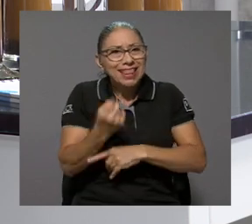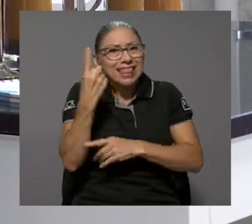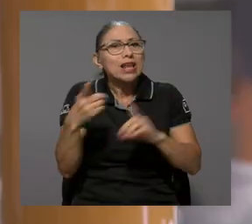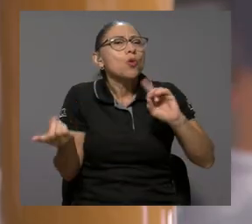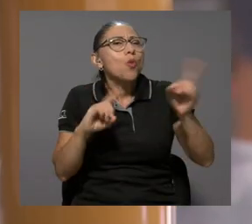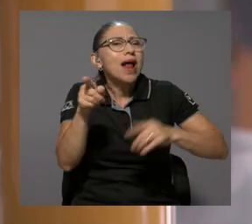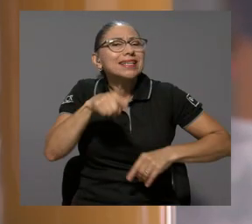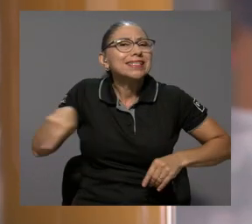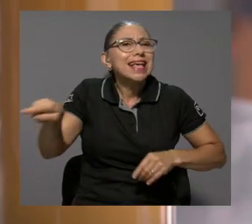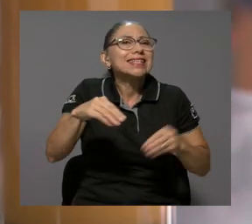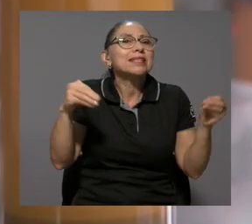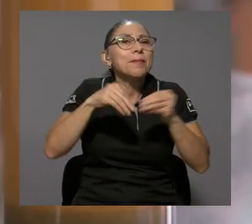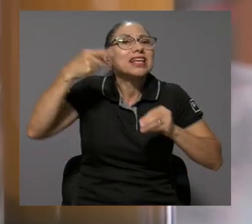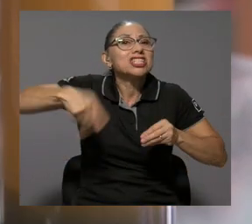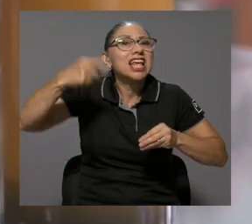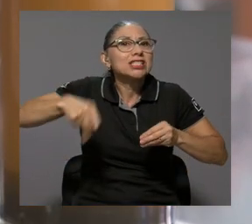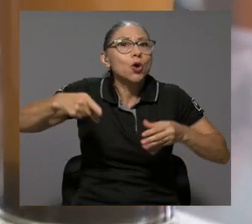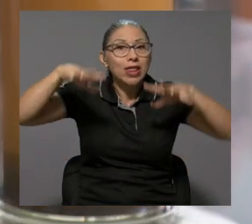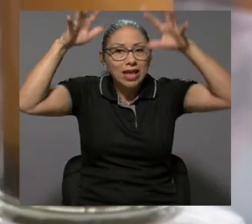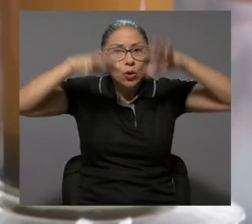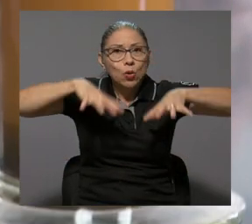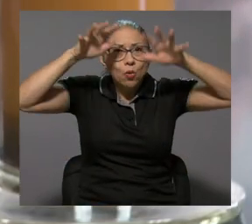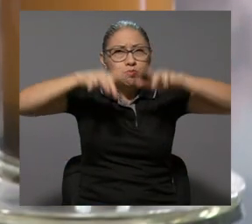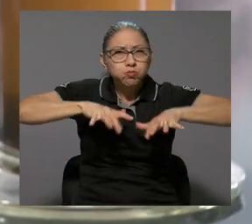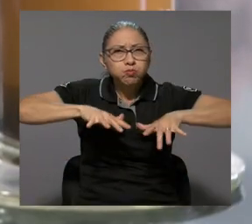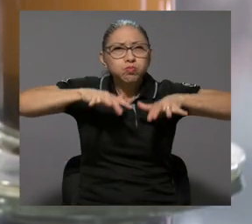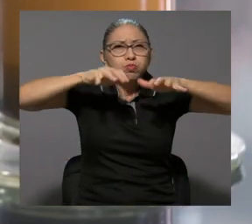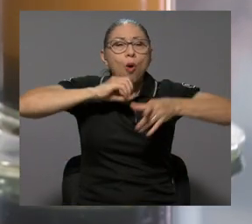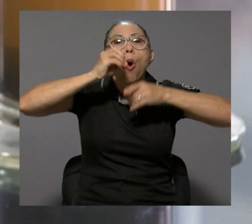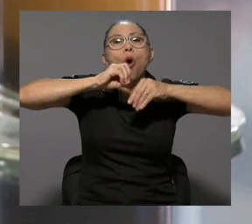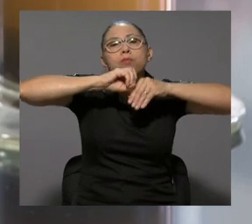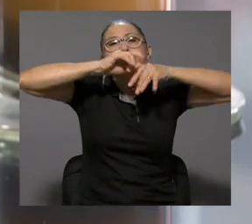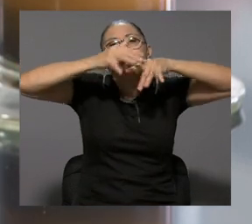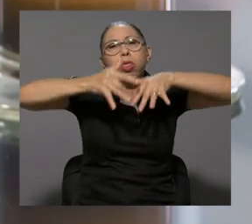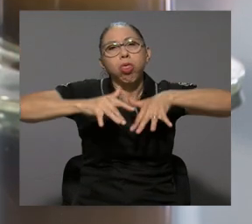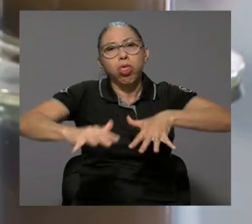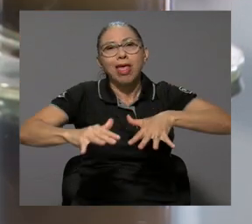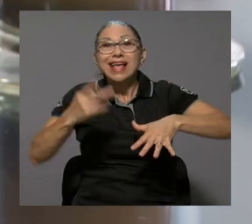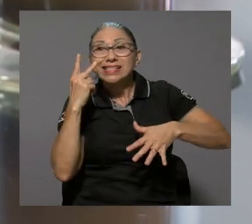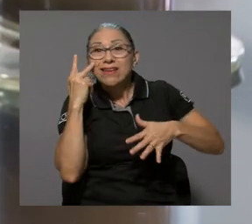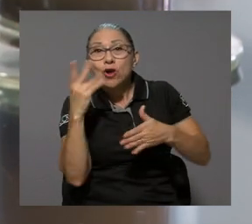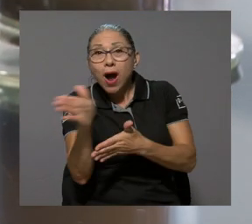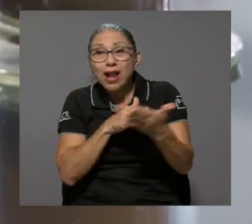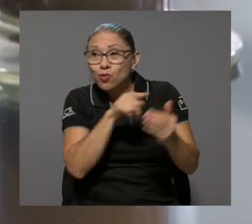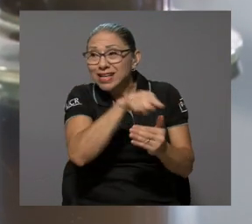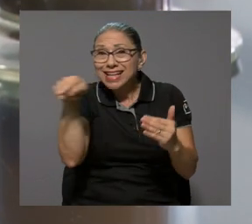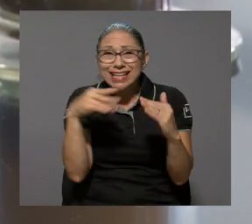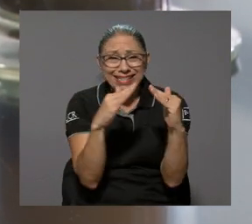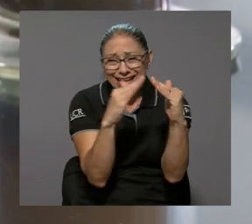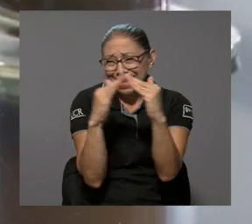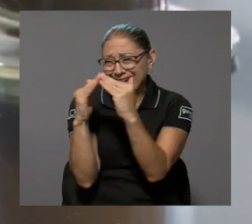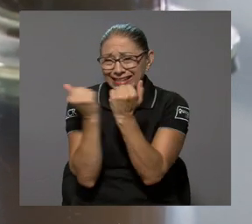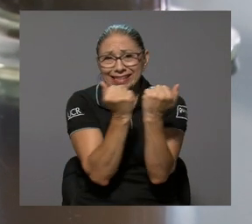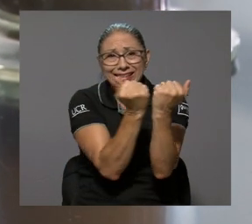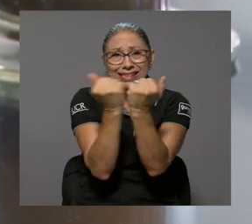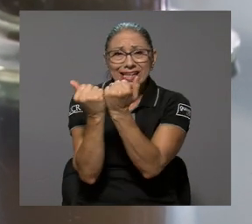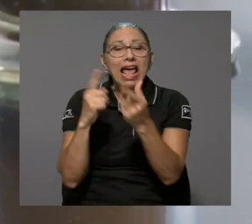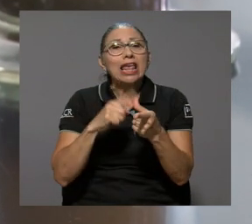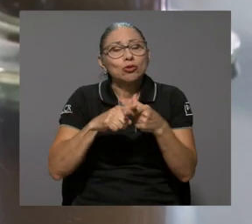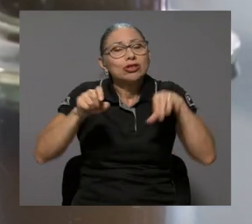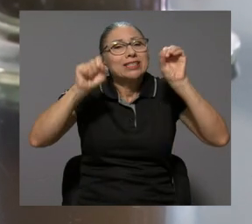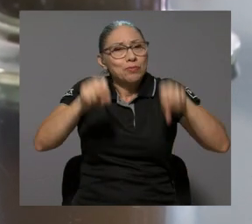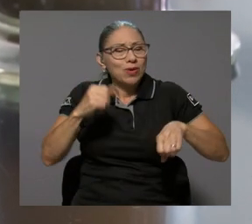cuáles tenían más riesgo ya sea de inundaciones o bien de deslizamientos. Se logró ver que había mucho hacinamiento en algunas de ellas y entonces